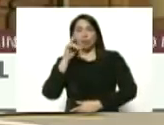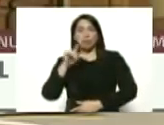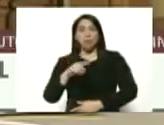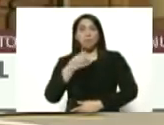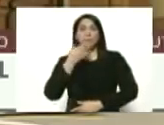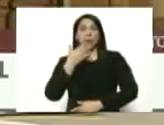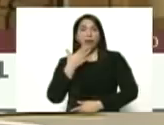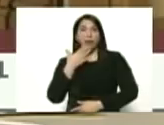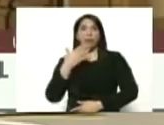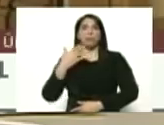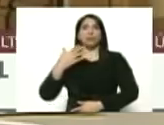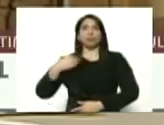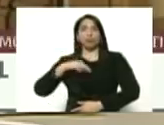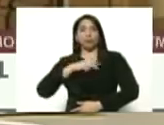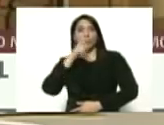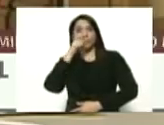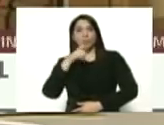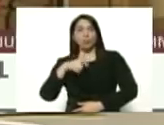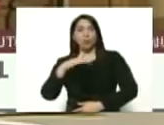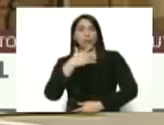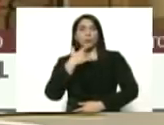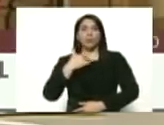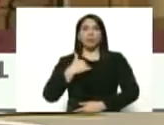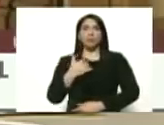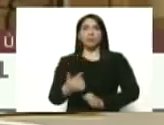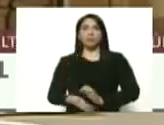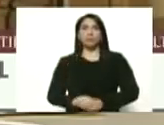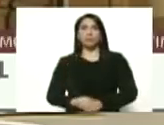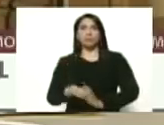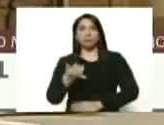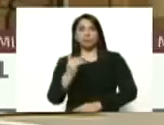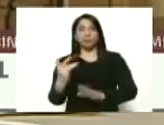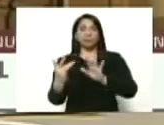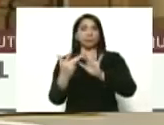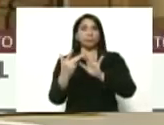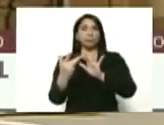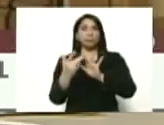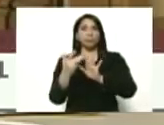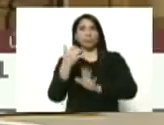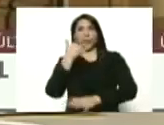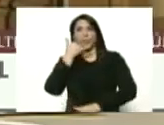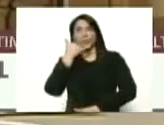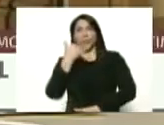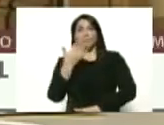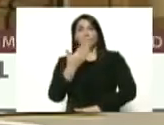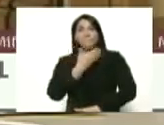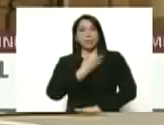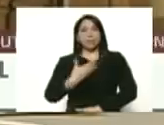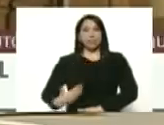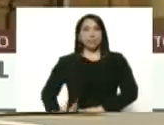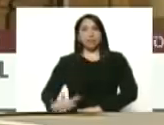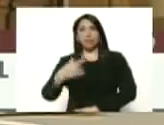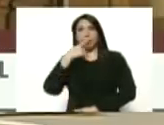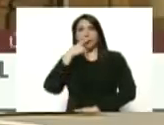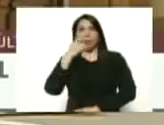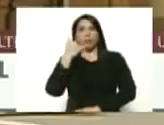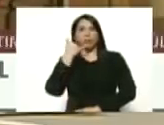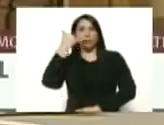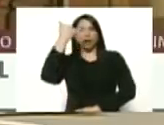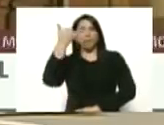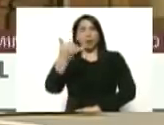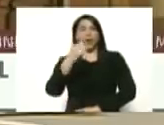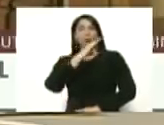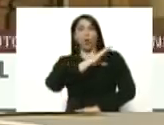de nuestro pueblo. Me dicen que hay un contacto con el presidente Nicolás Maduro que está llamando a la